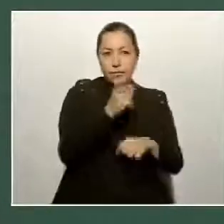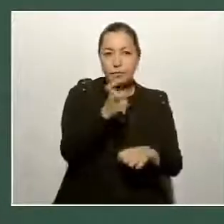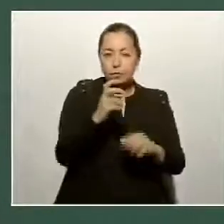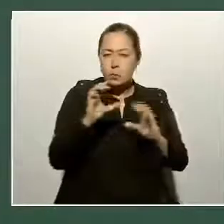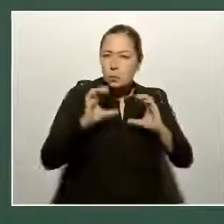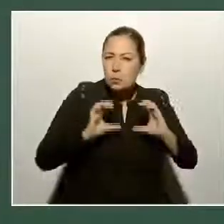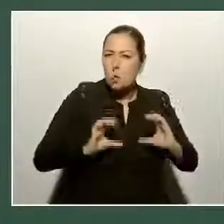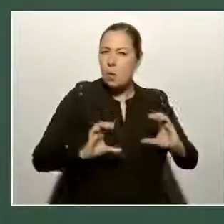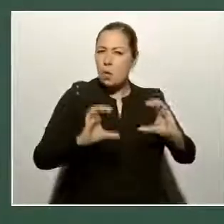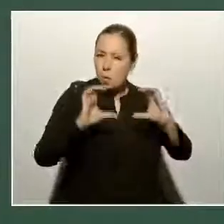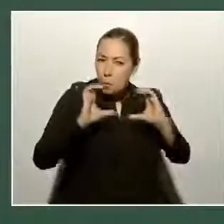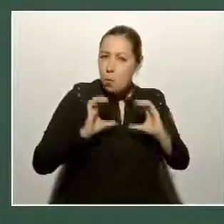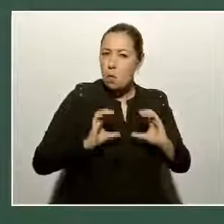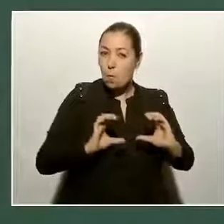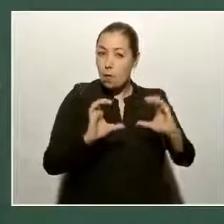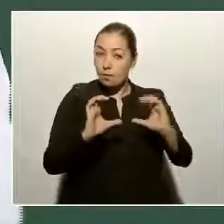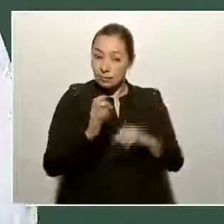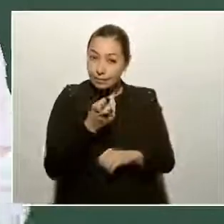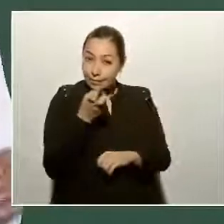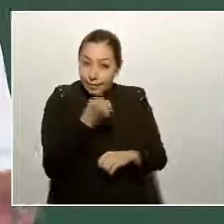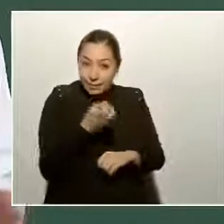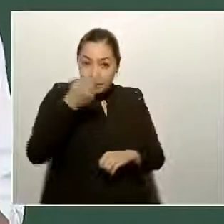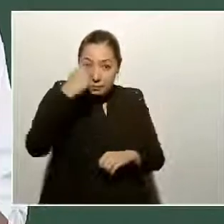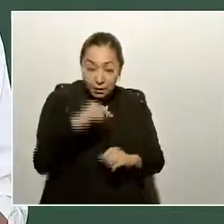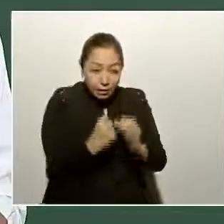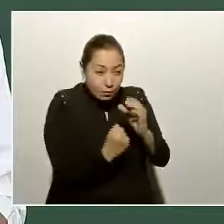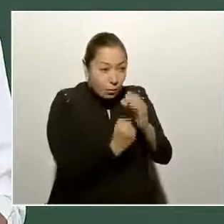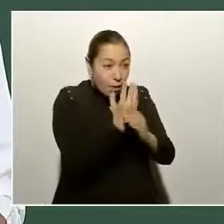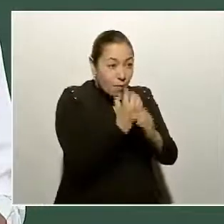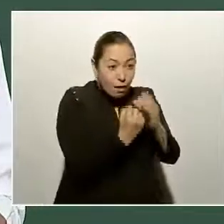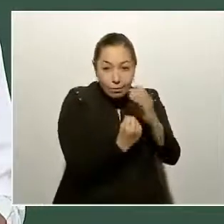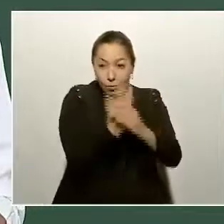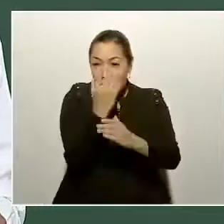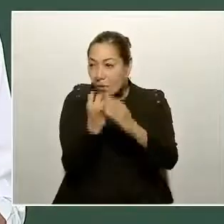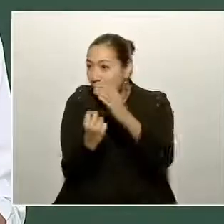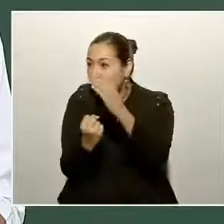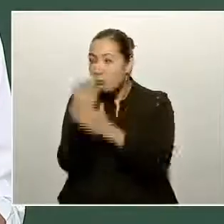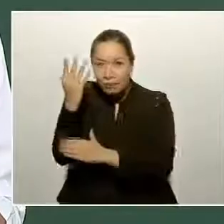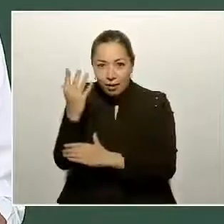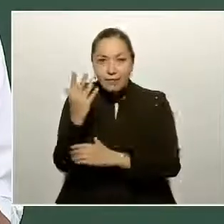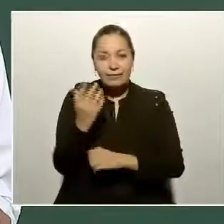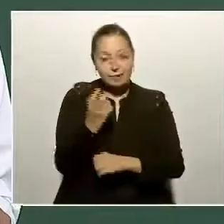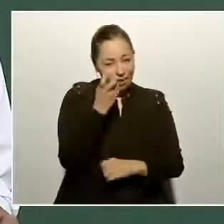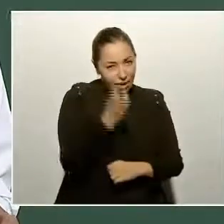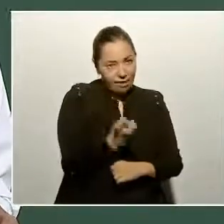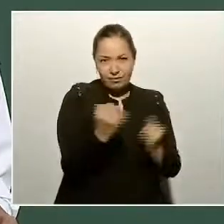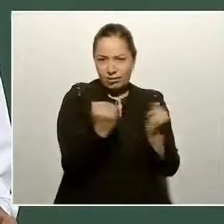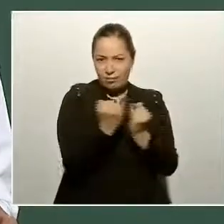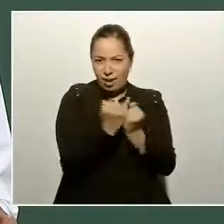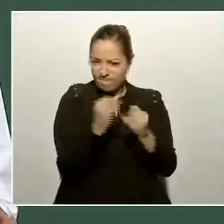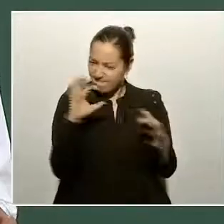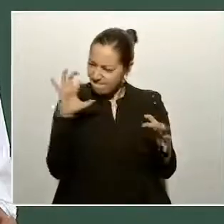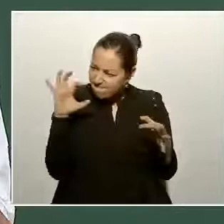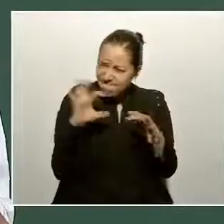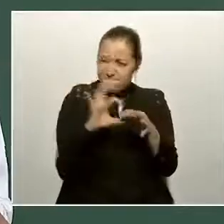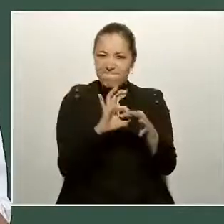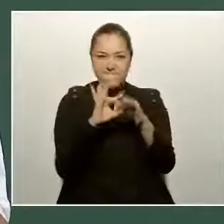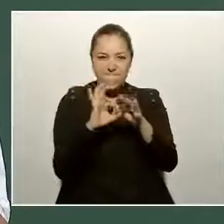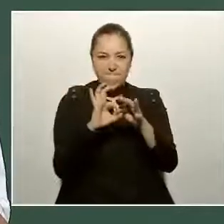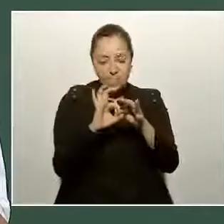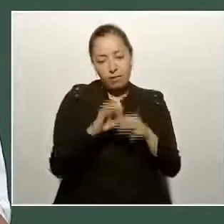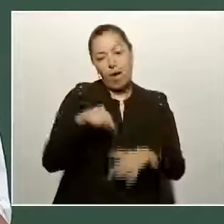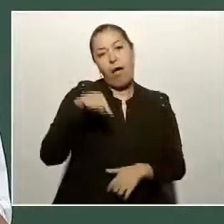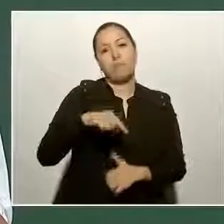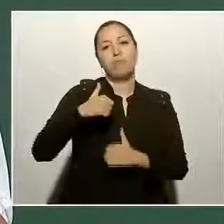cuidando el nacimiento y la consolidación de la Guardia